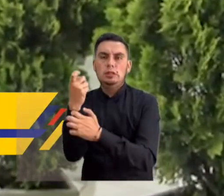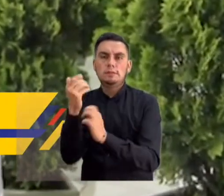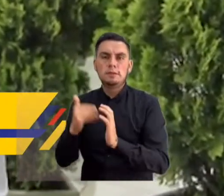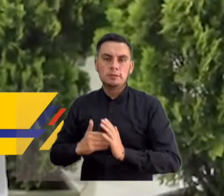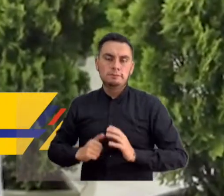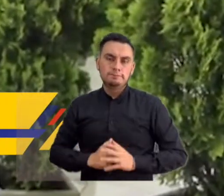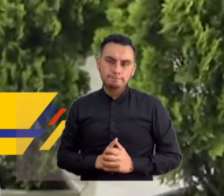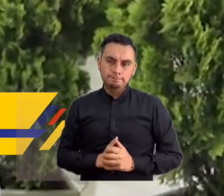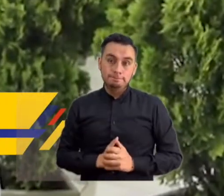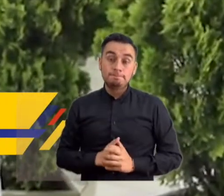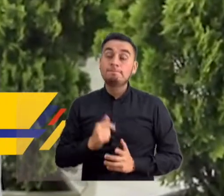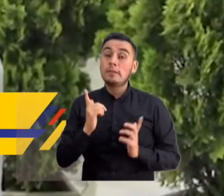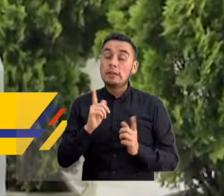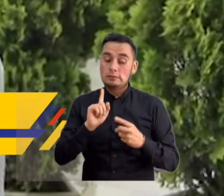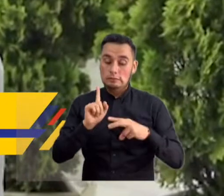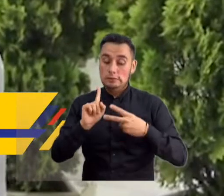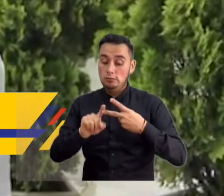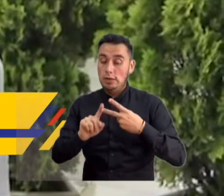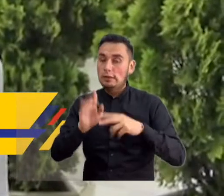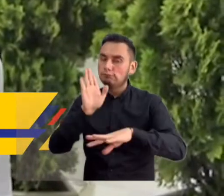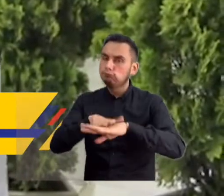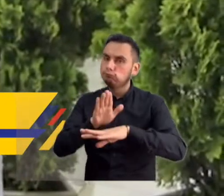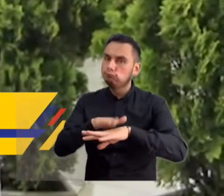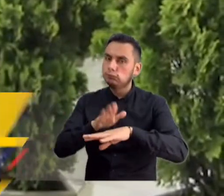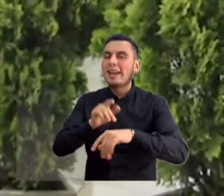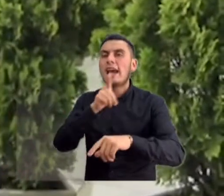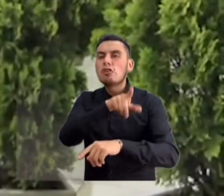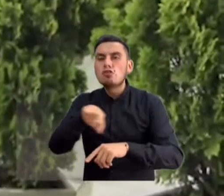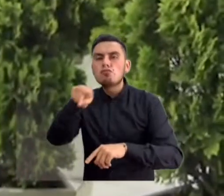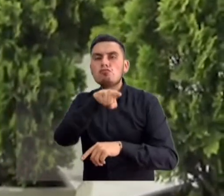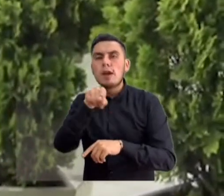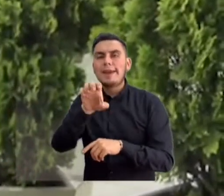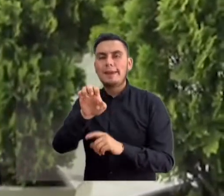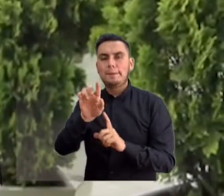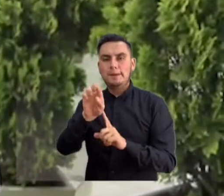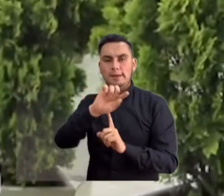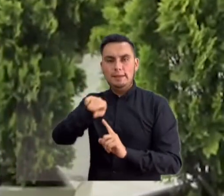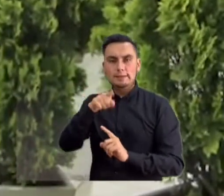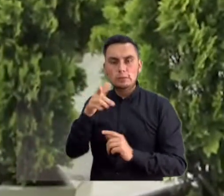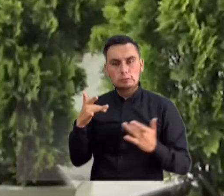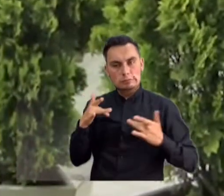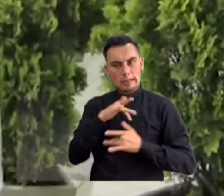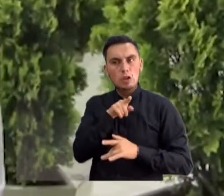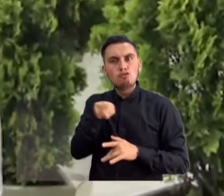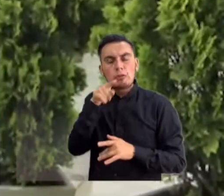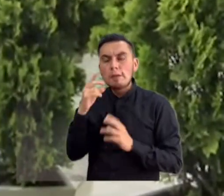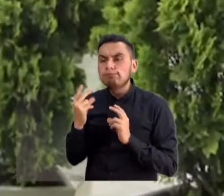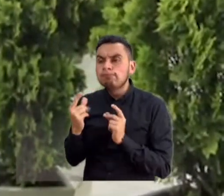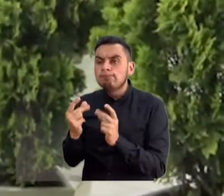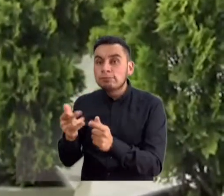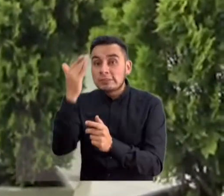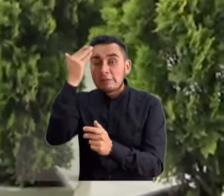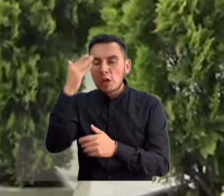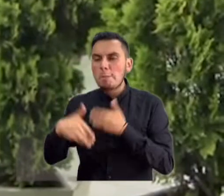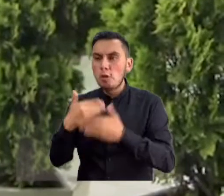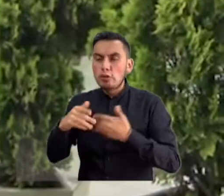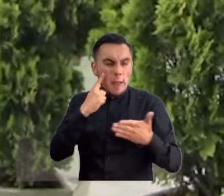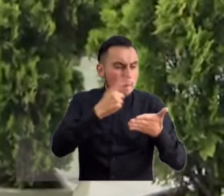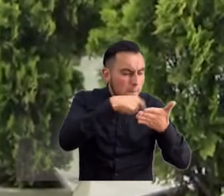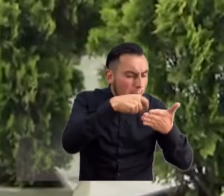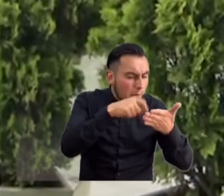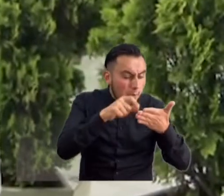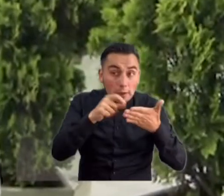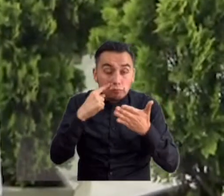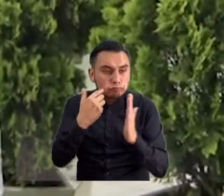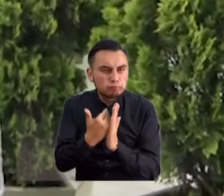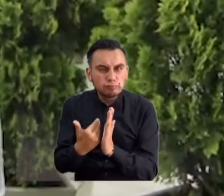millones 600 mil dosis. Nuestra segunda alerta es un llamado para las EPS, para que éstas agilicen los procesos de